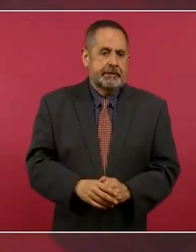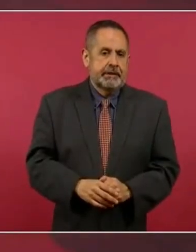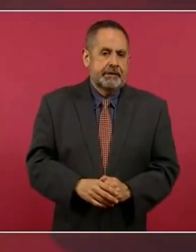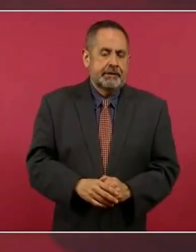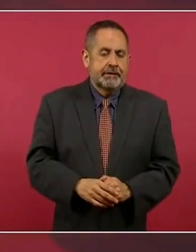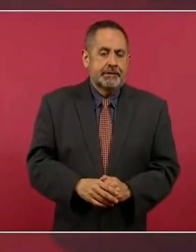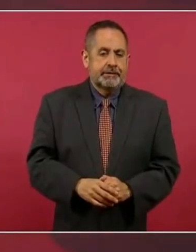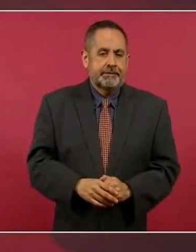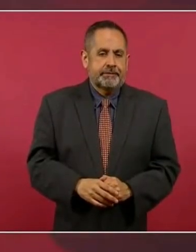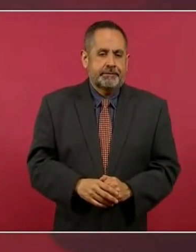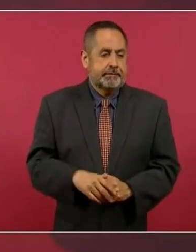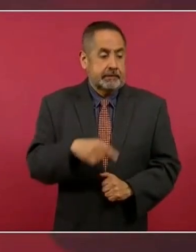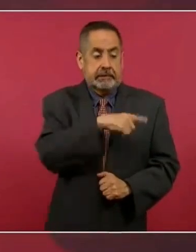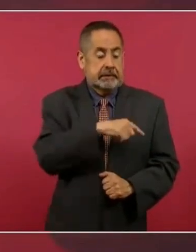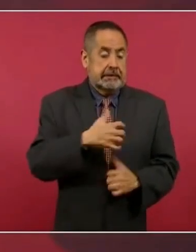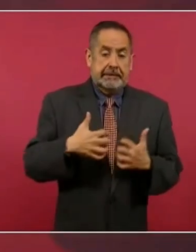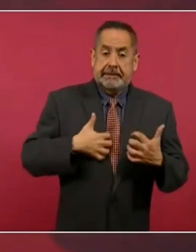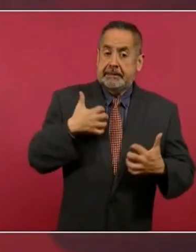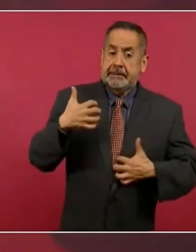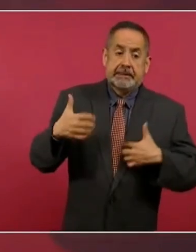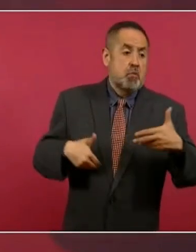están molestos.